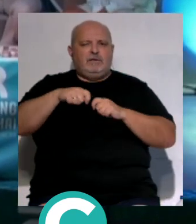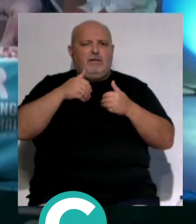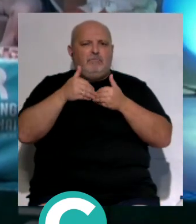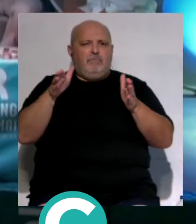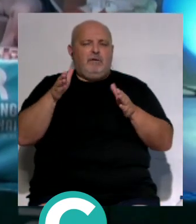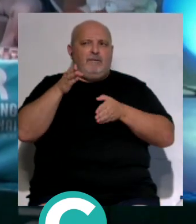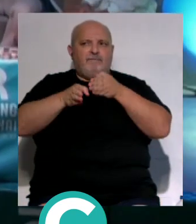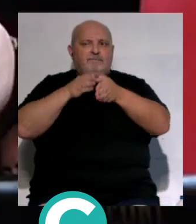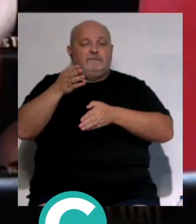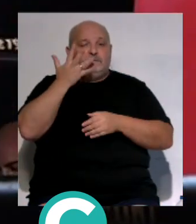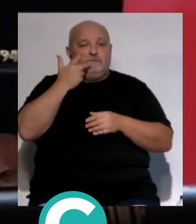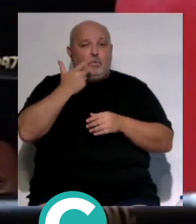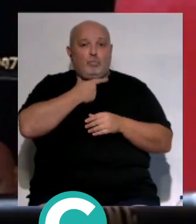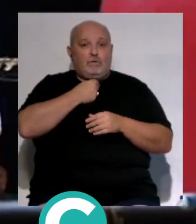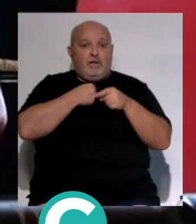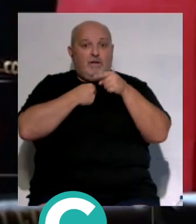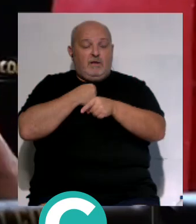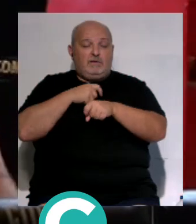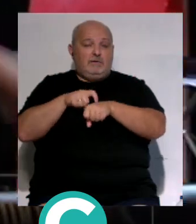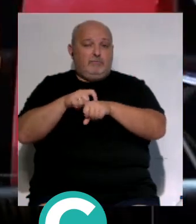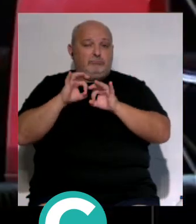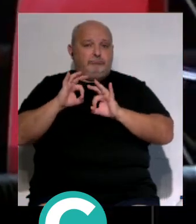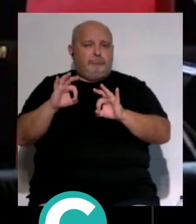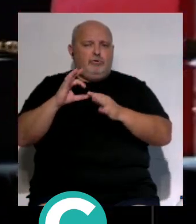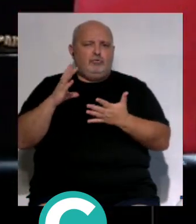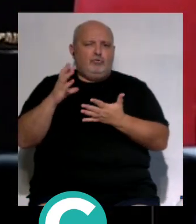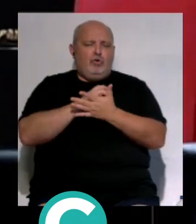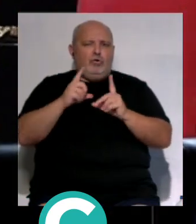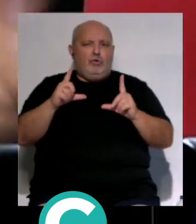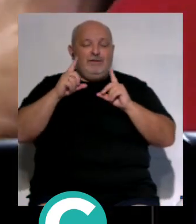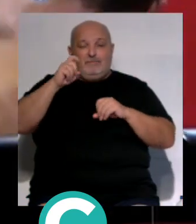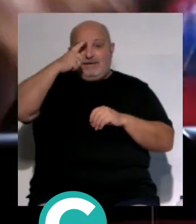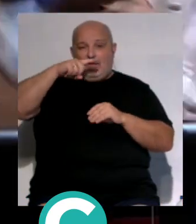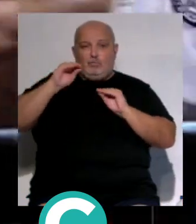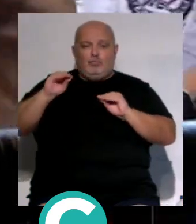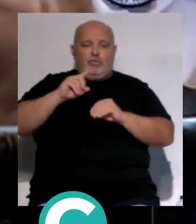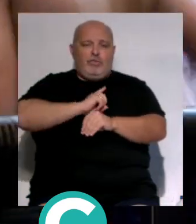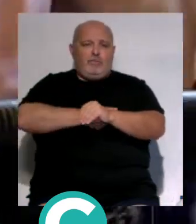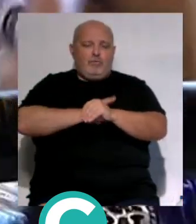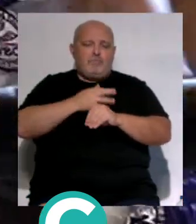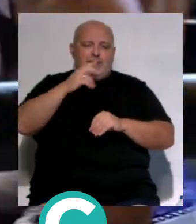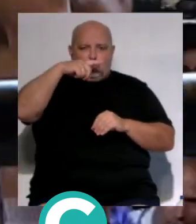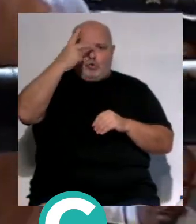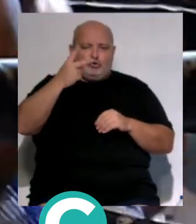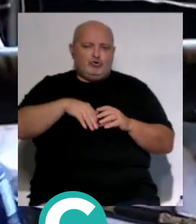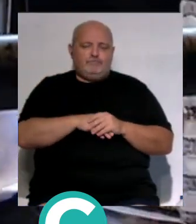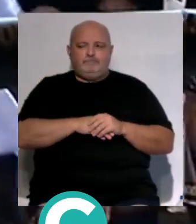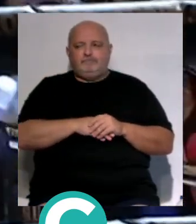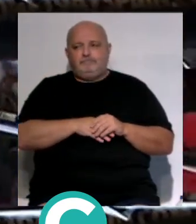abierta para que todo el que quiera disfrutar de una fiesta sin igual con todo el protagonismo de Tailandia en lo deportivo y lo cultural